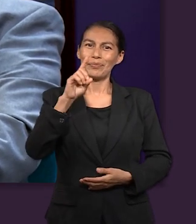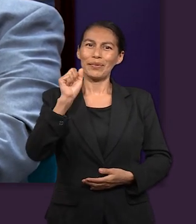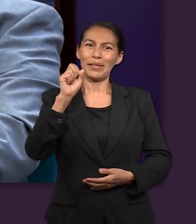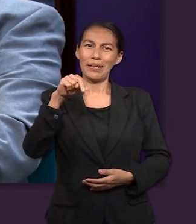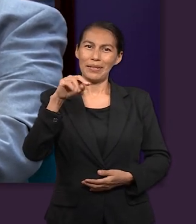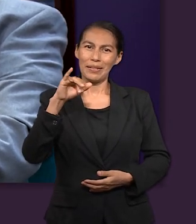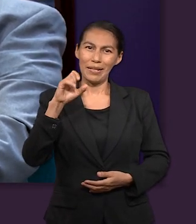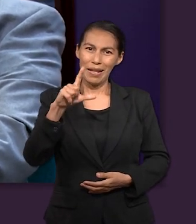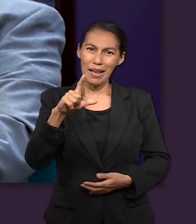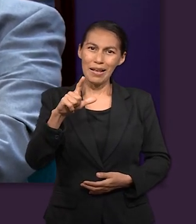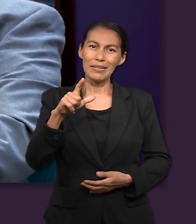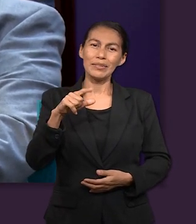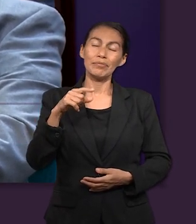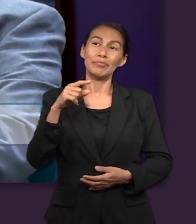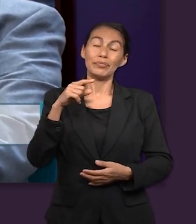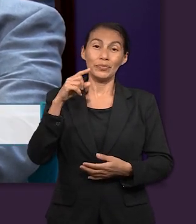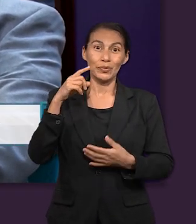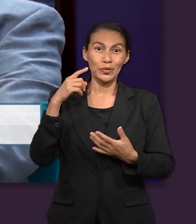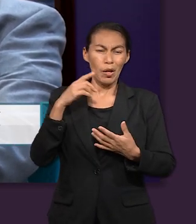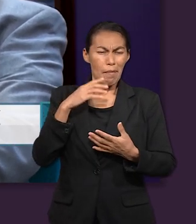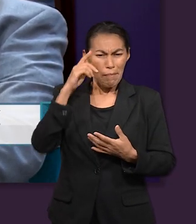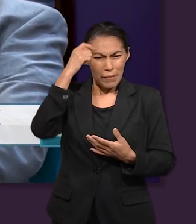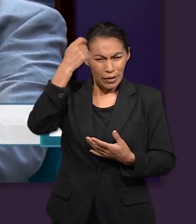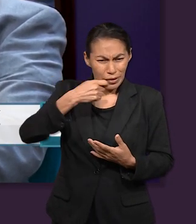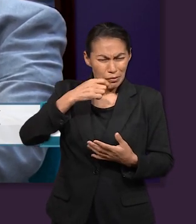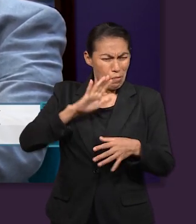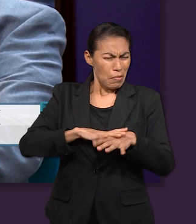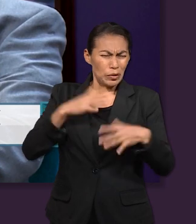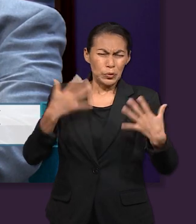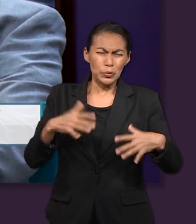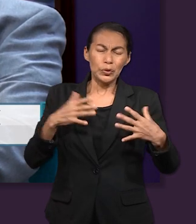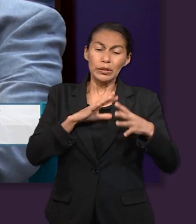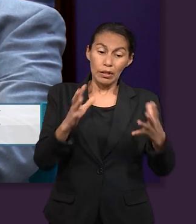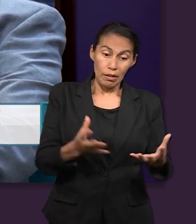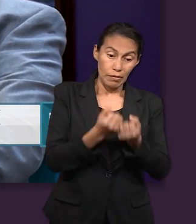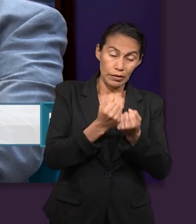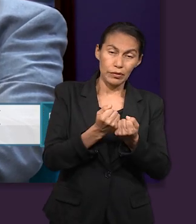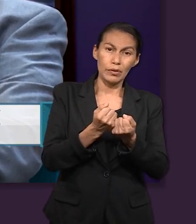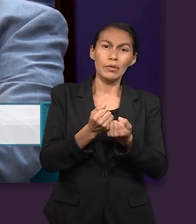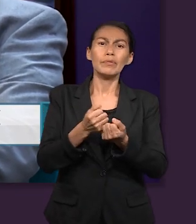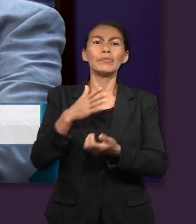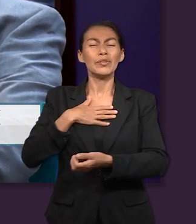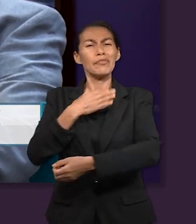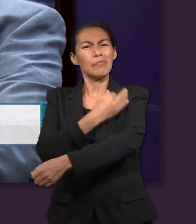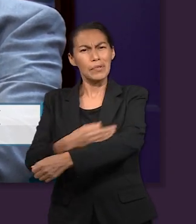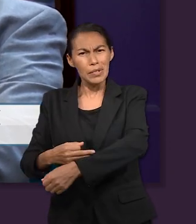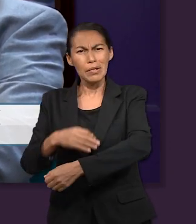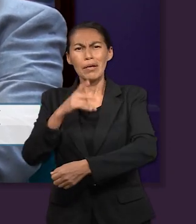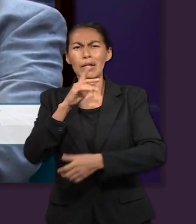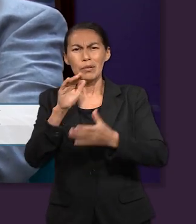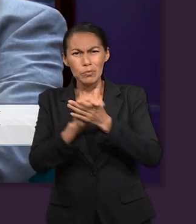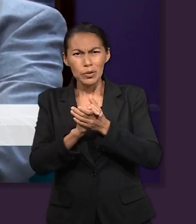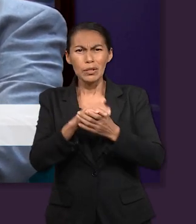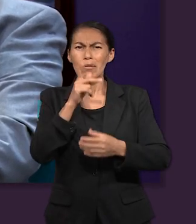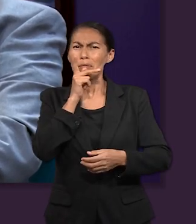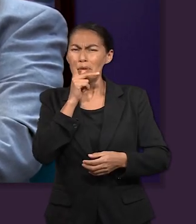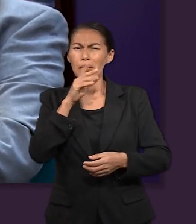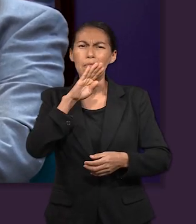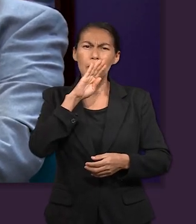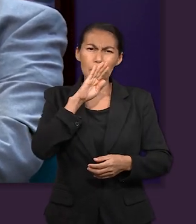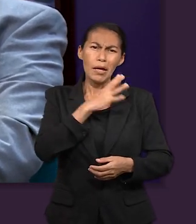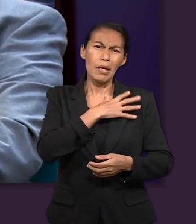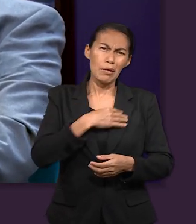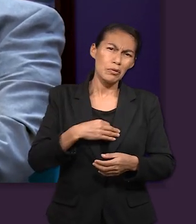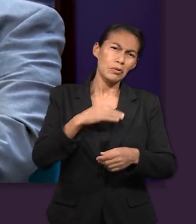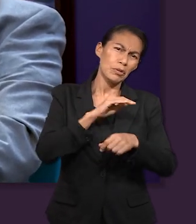me parece que la mayor bendición que he recibido, además del regalo de la salvación, es mi familia, mi esposa, mis hijas, mis